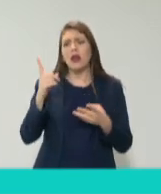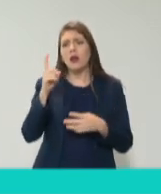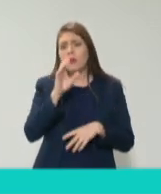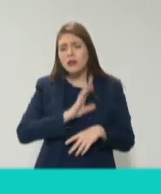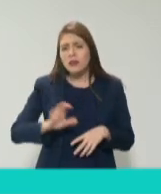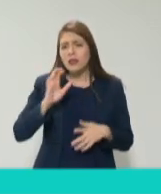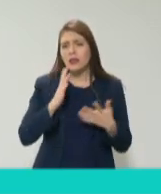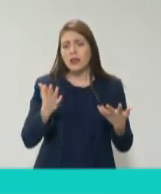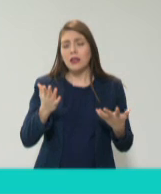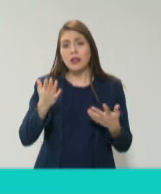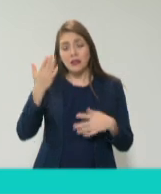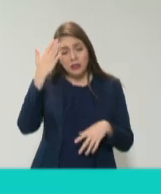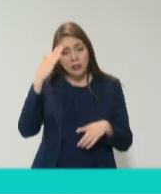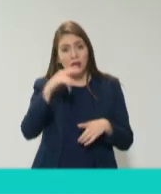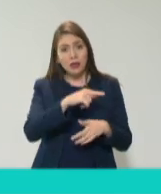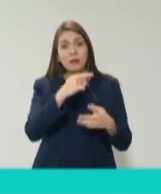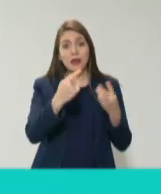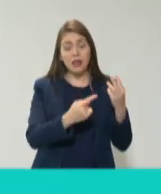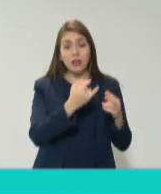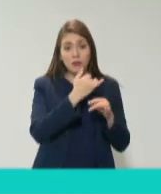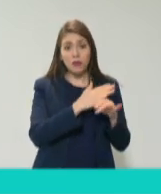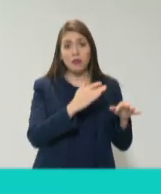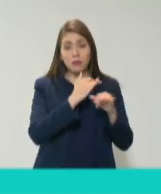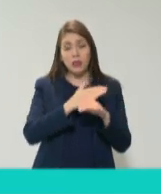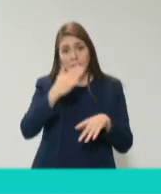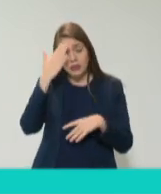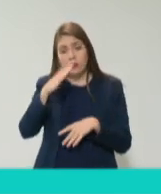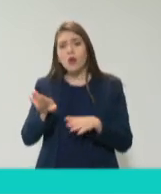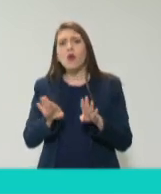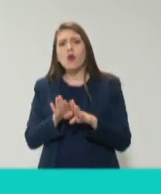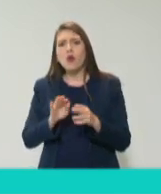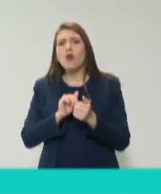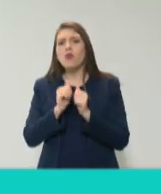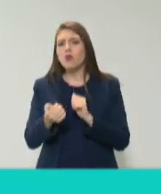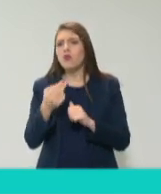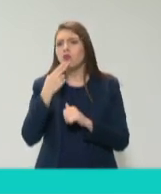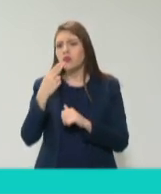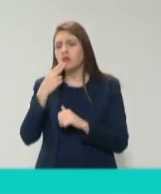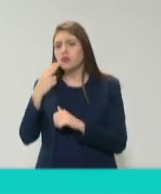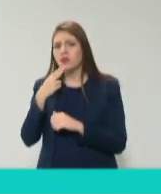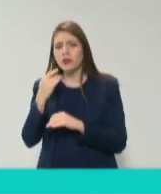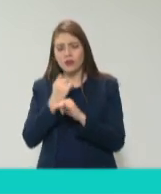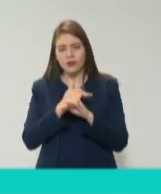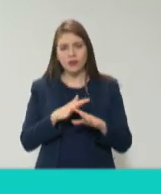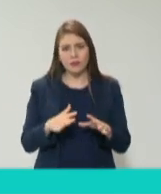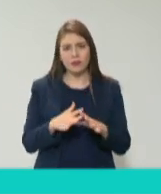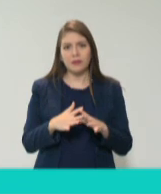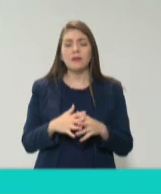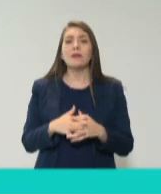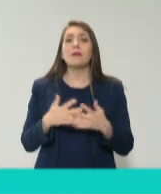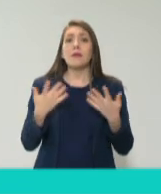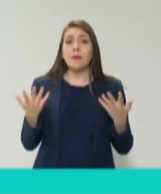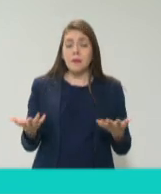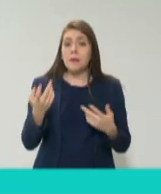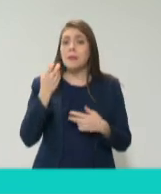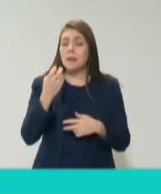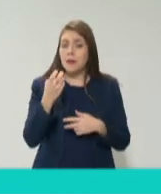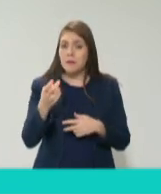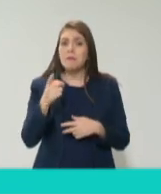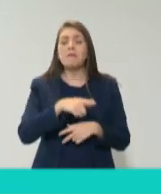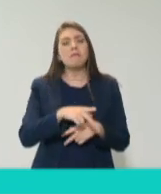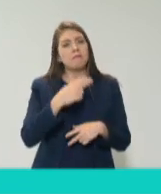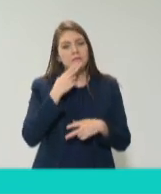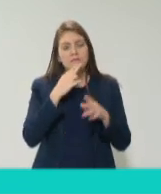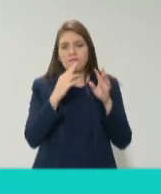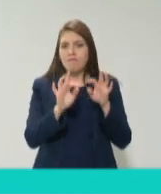explotados, y decir dónde está sucediendo lo que no queremos que suceda. Entonces, va a ser muy vigorosa, muy